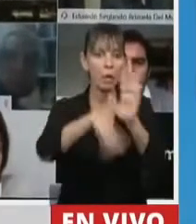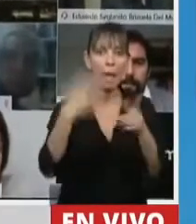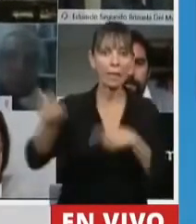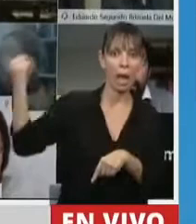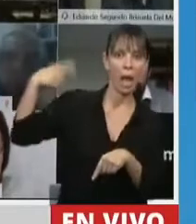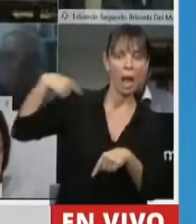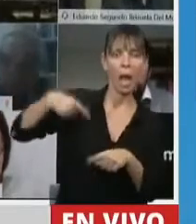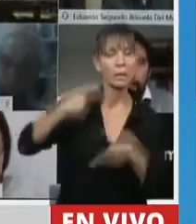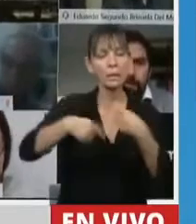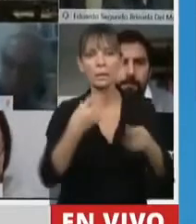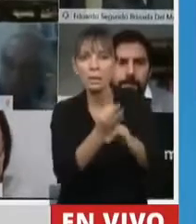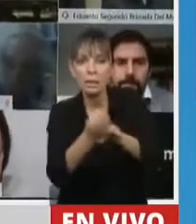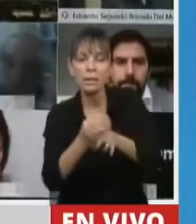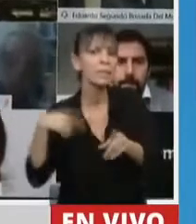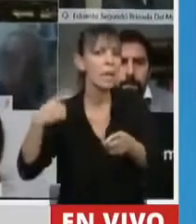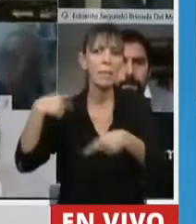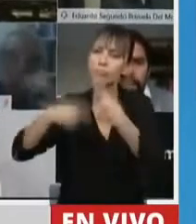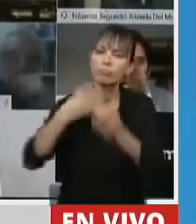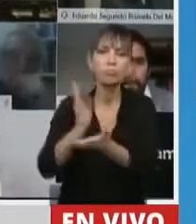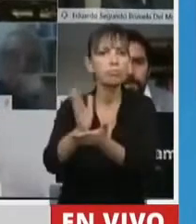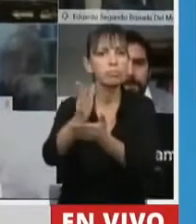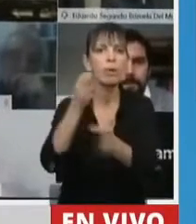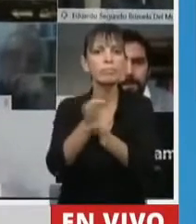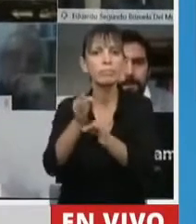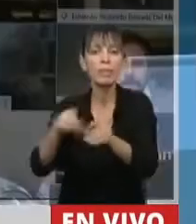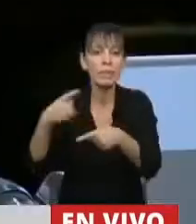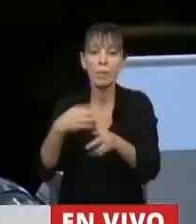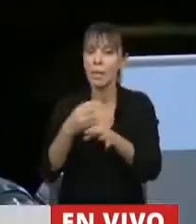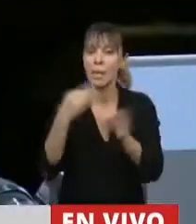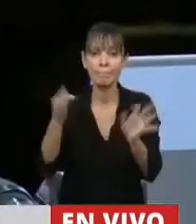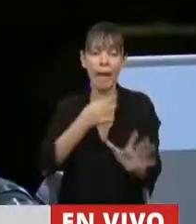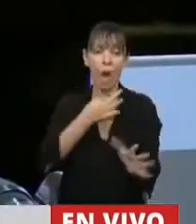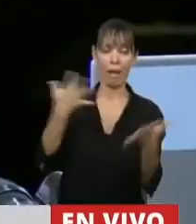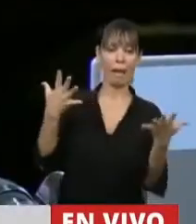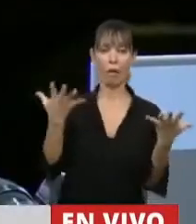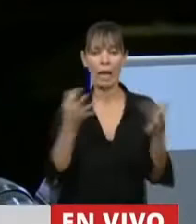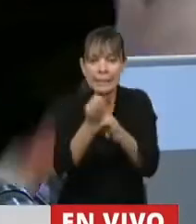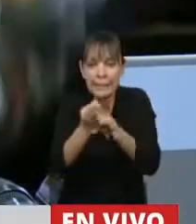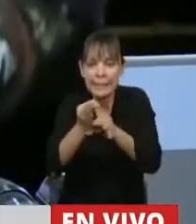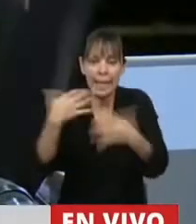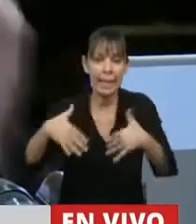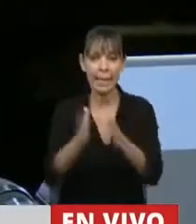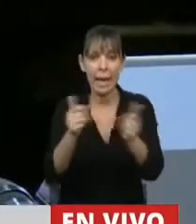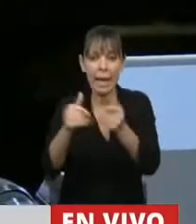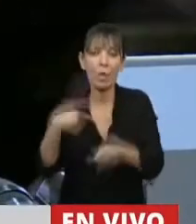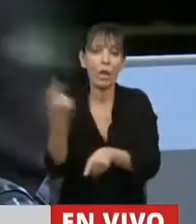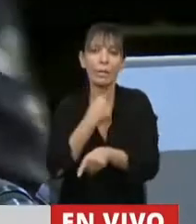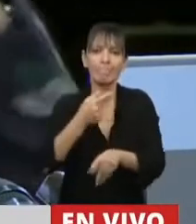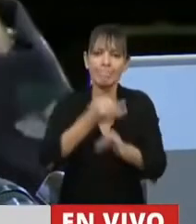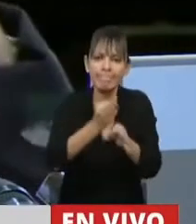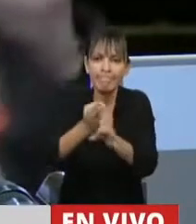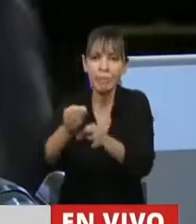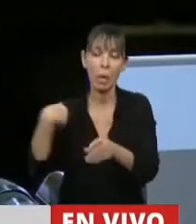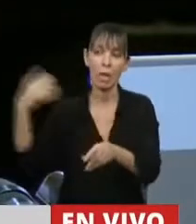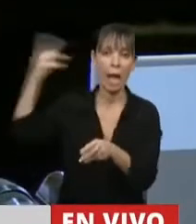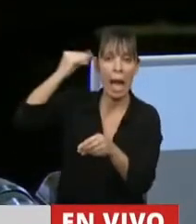siempre. La continuidad pedagógica existió siempre porque no llegás con los contenidos y porque querés que tus pibes aprendan todo. Tenés el